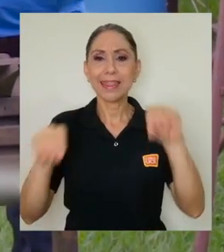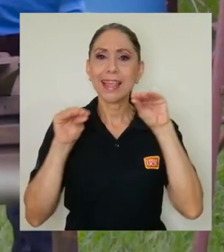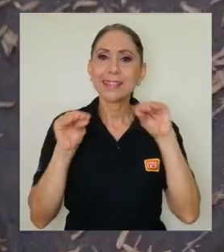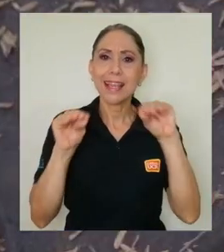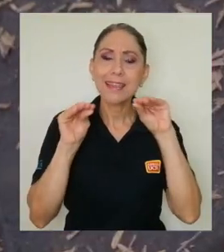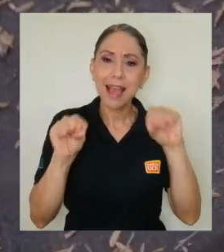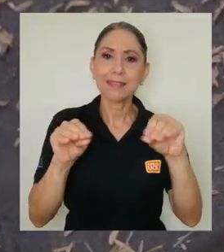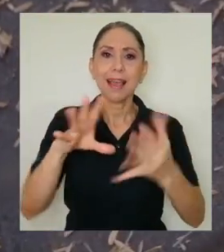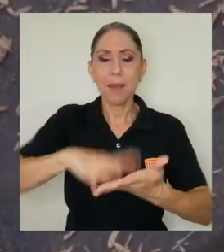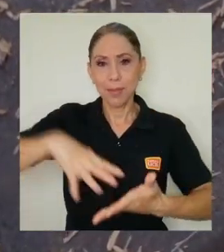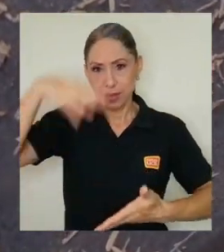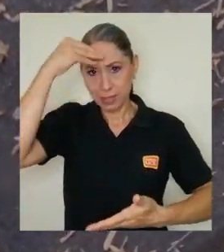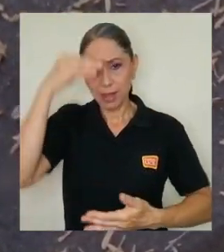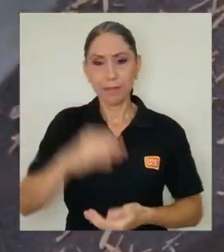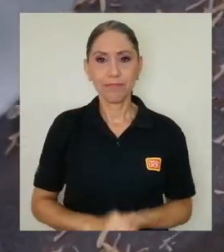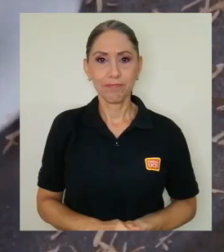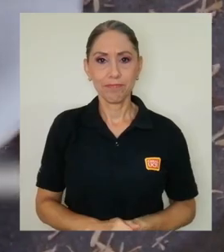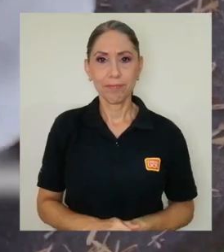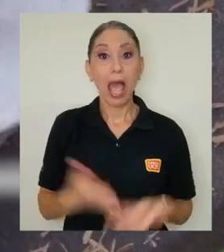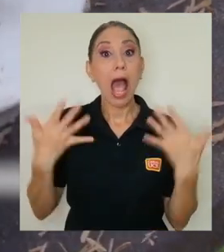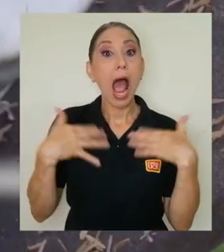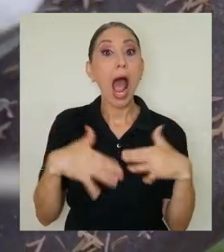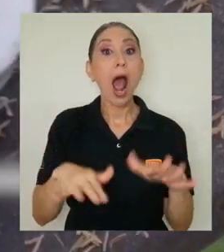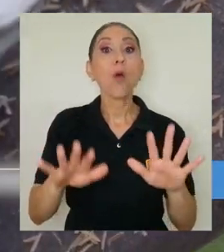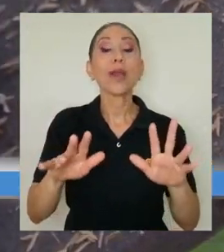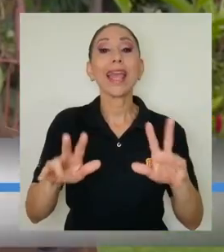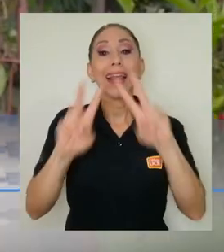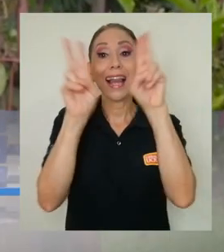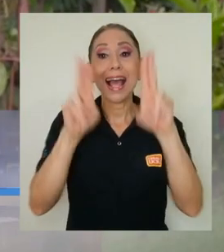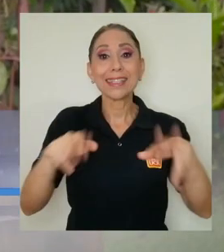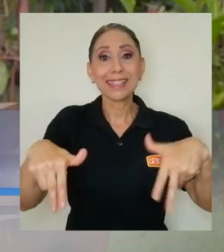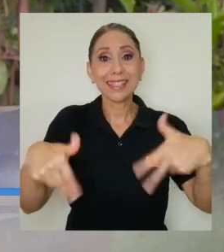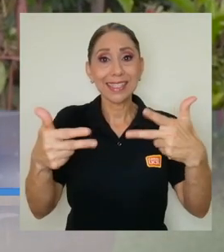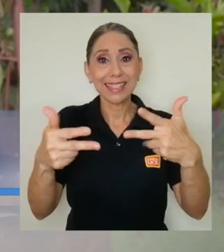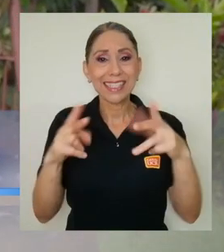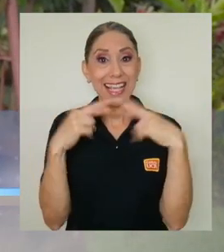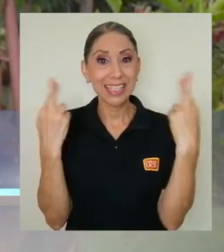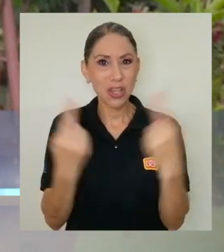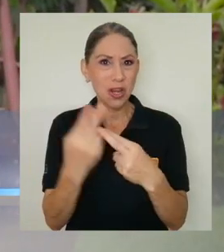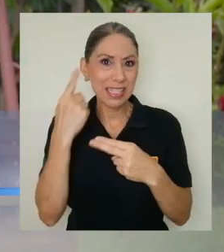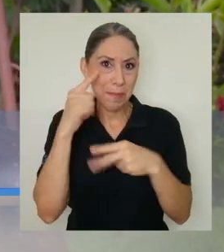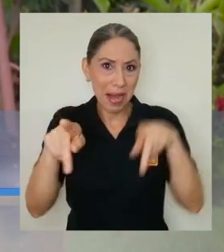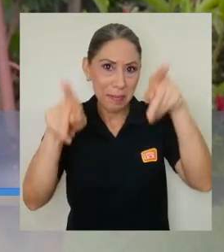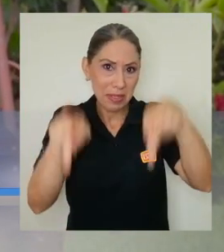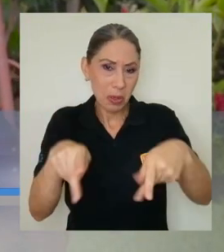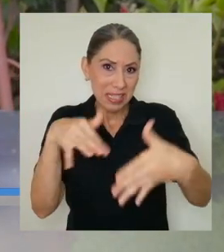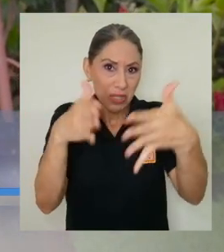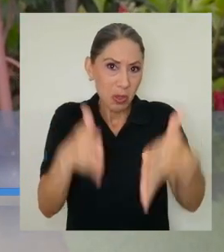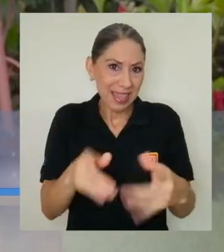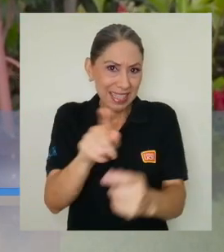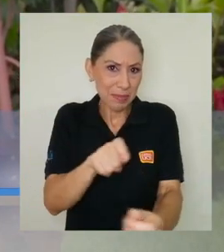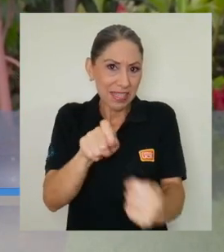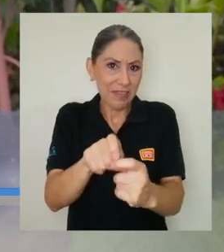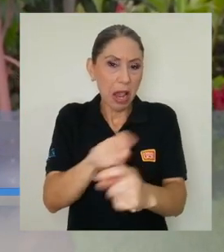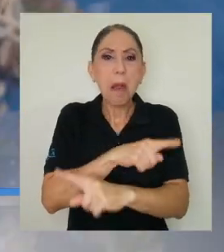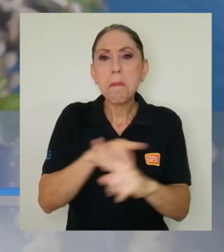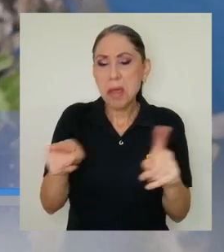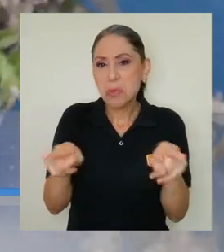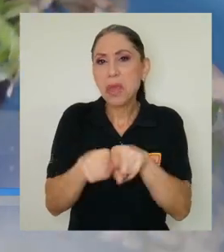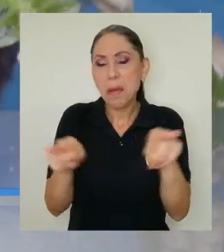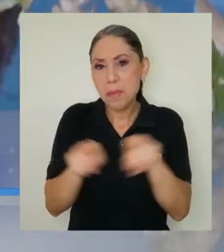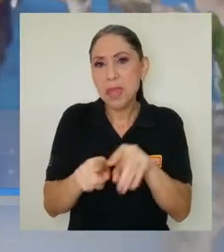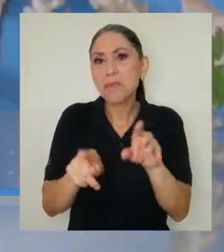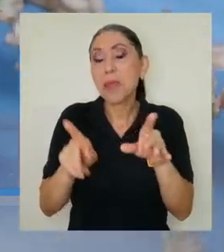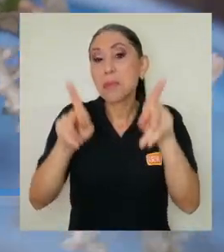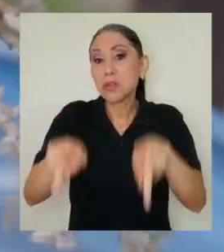enseñanza-aprendizaje. Aunque las sesiones son para una población universitaria en específico, están abiertas a todos aquellos interesados